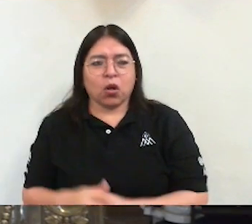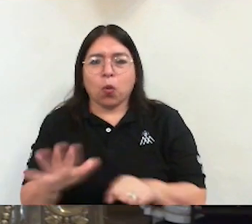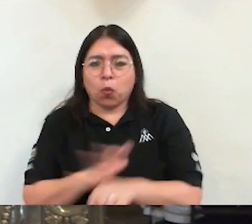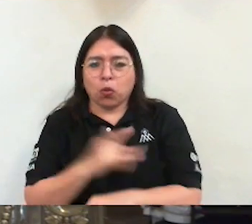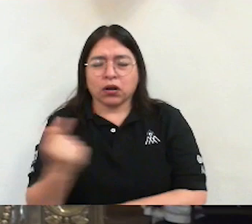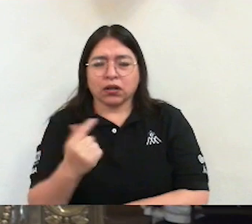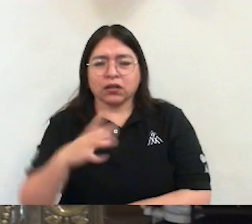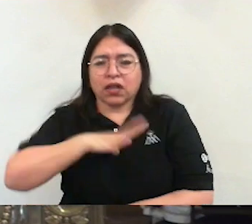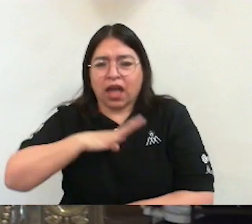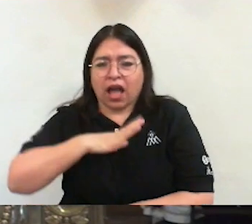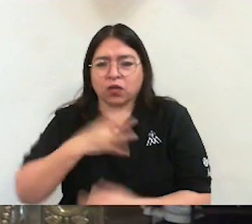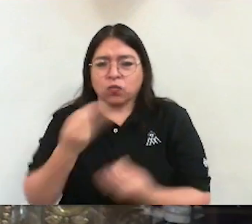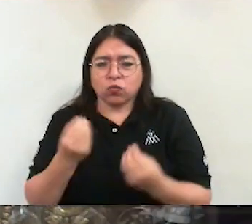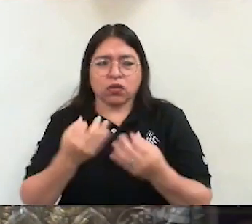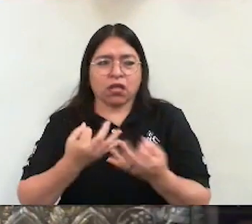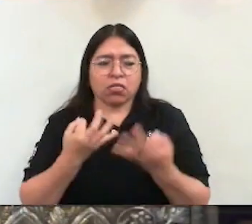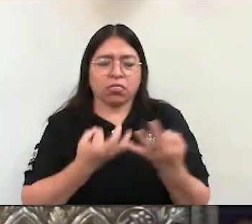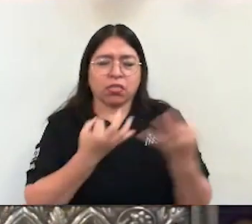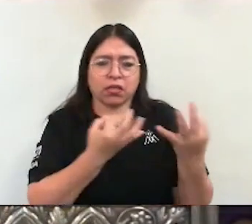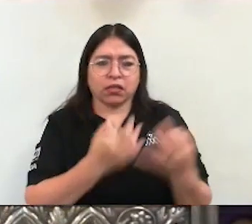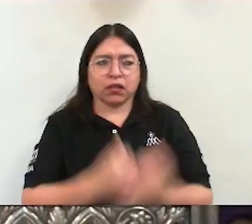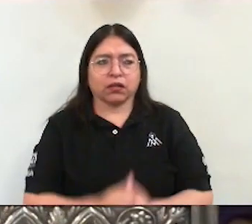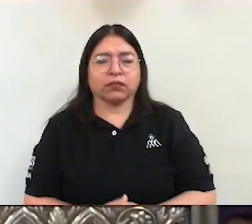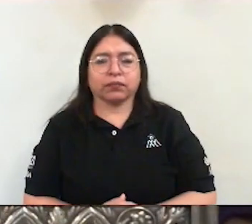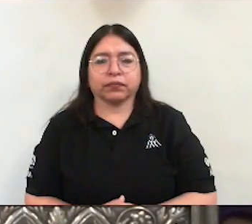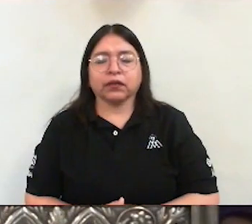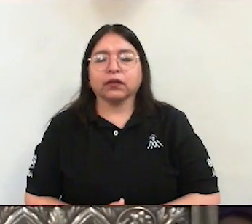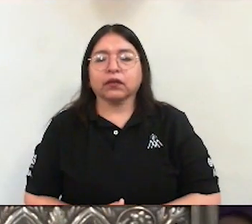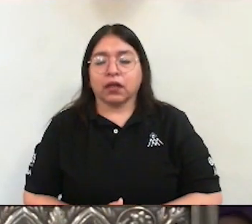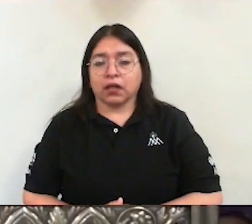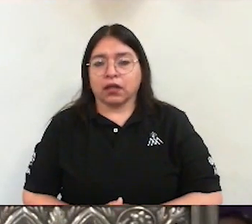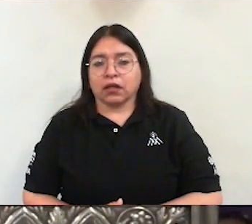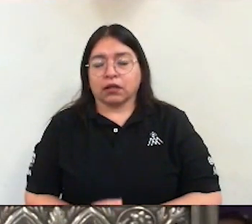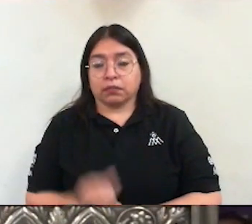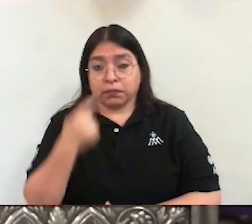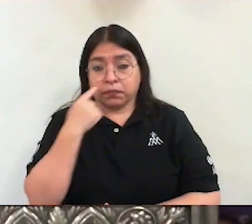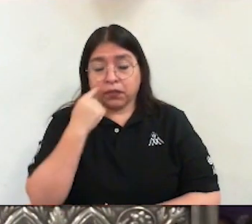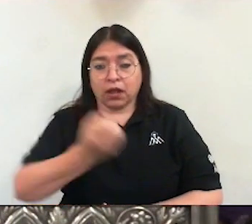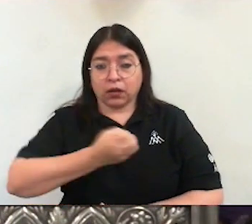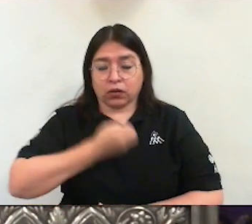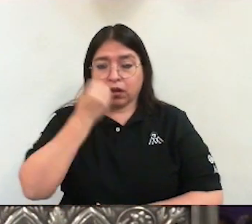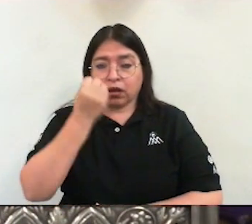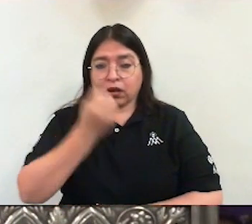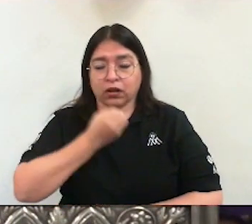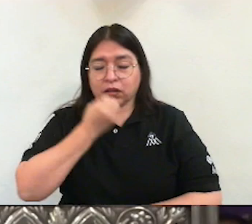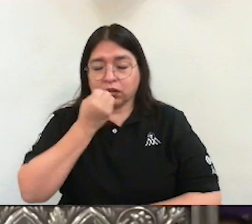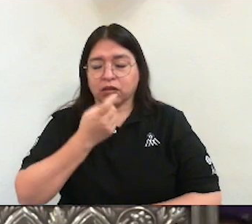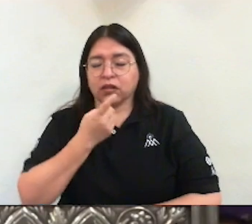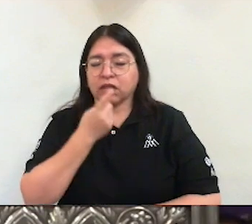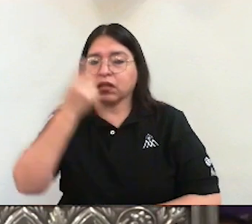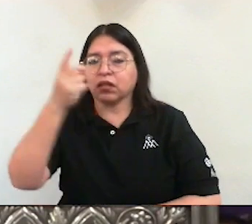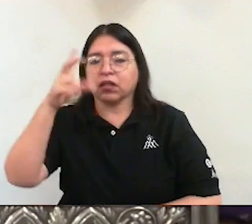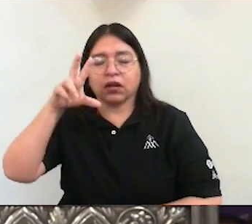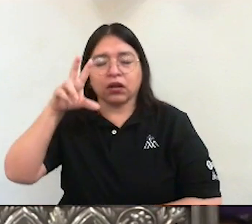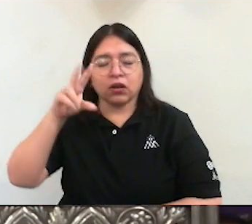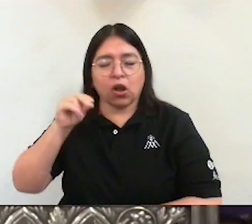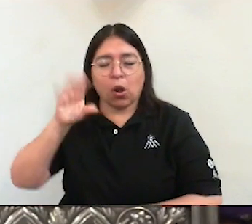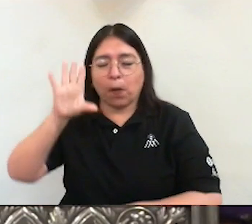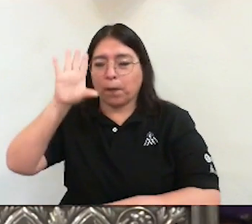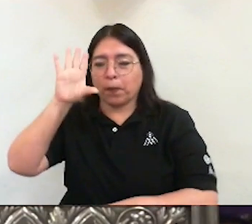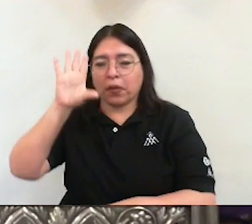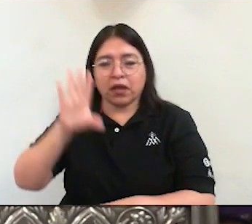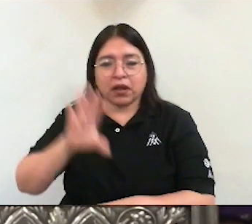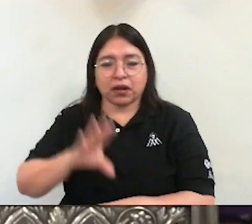dominical. No nos dejes caer en la tentación. Esa es la